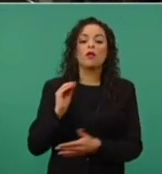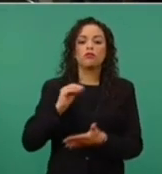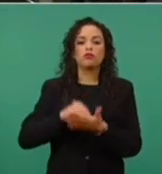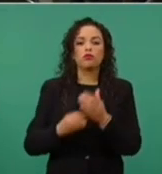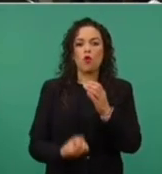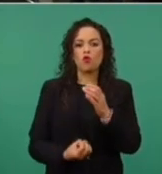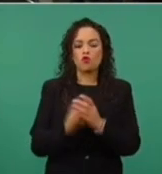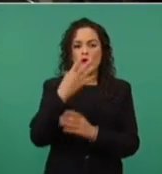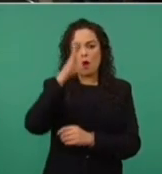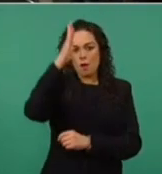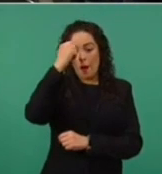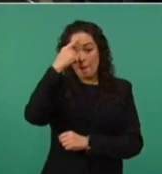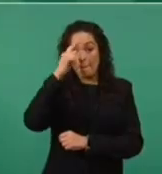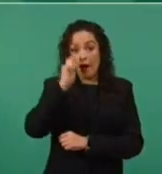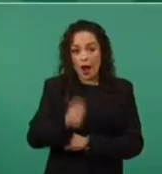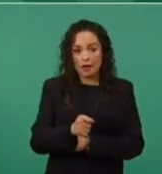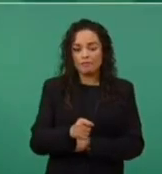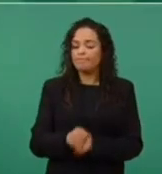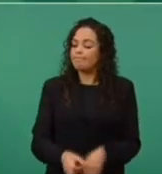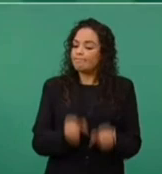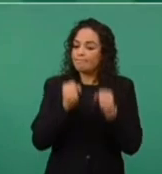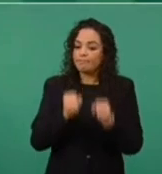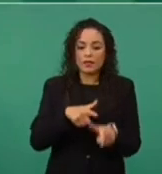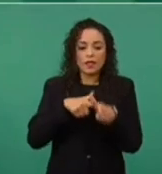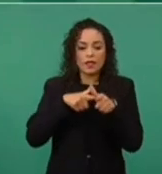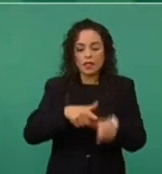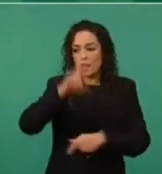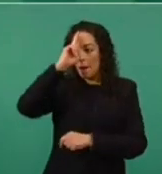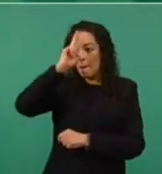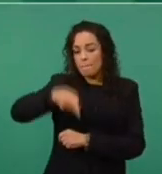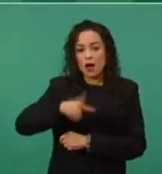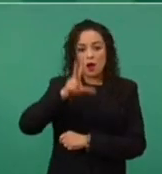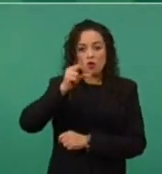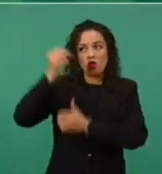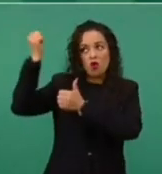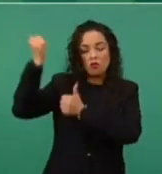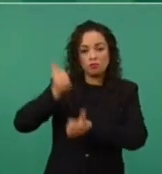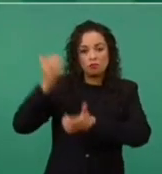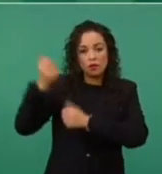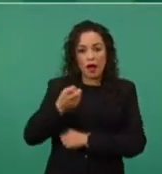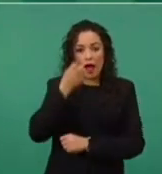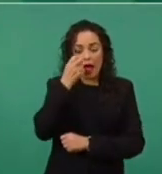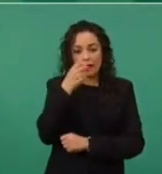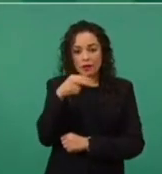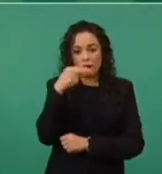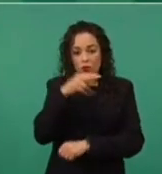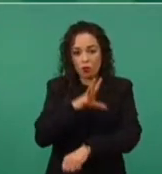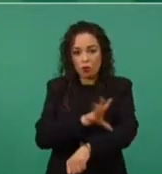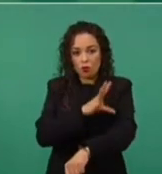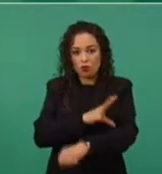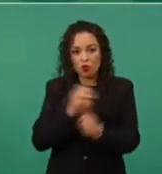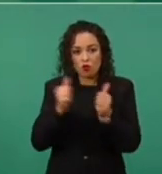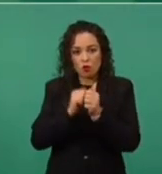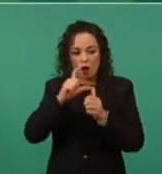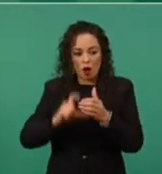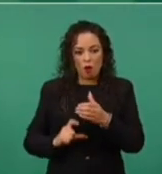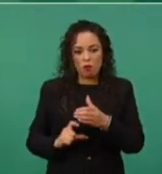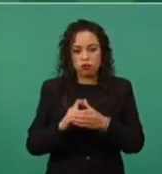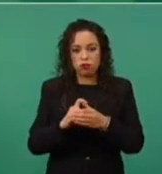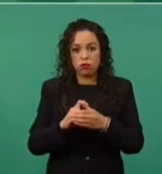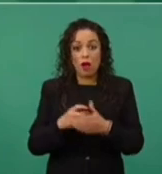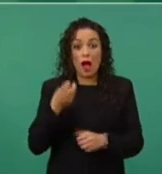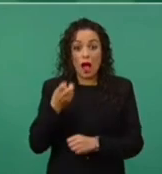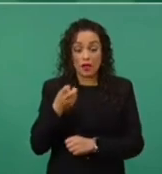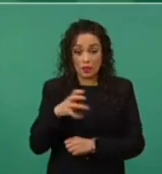que ratifica la prohibición de la importación de vapeadores, cigarrillos electrónicos y sus cartuchos. Ese decreto está